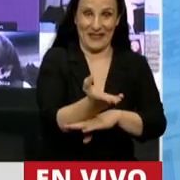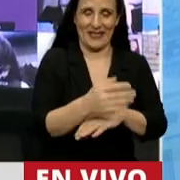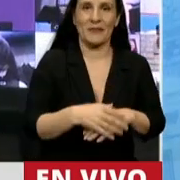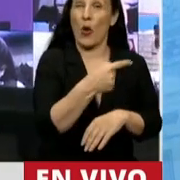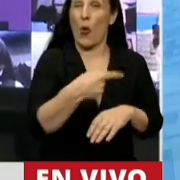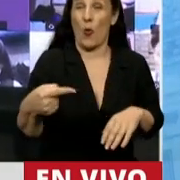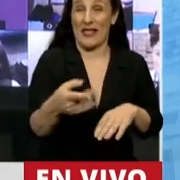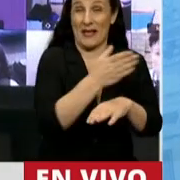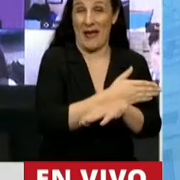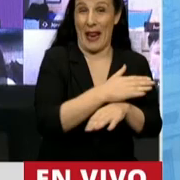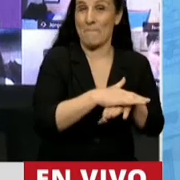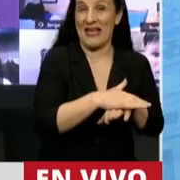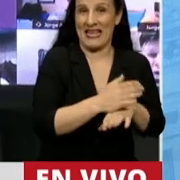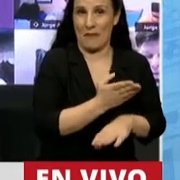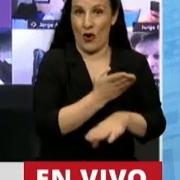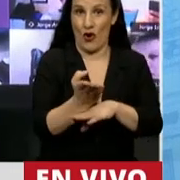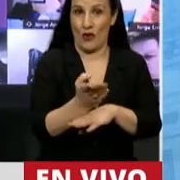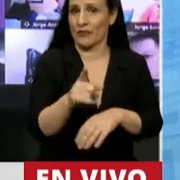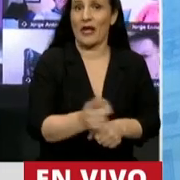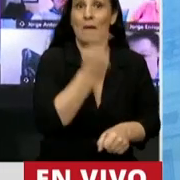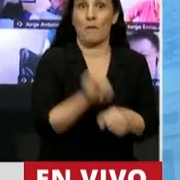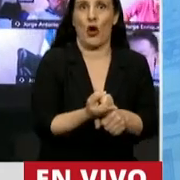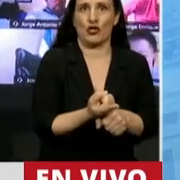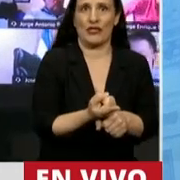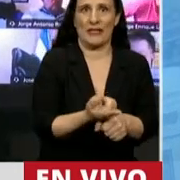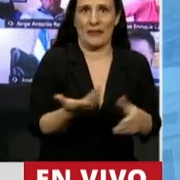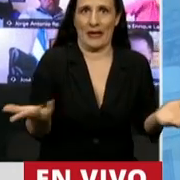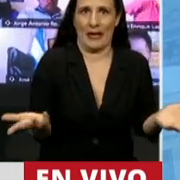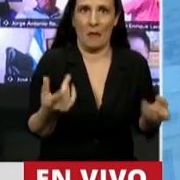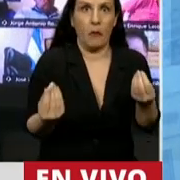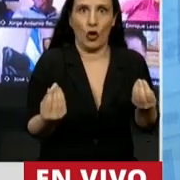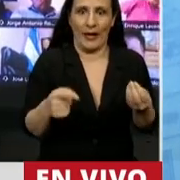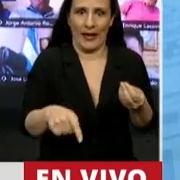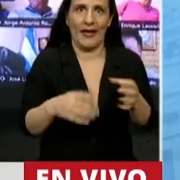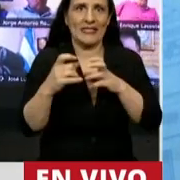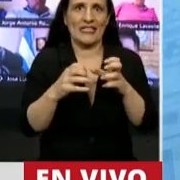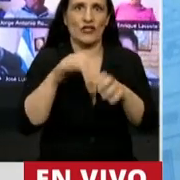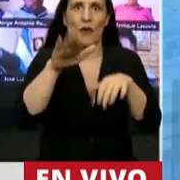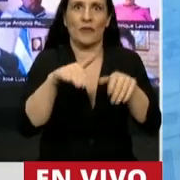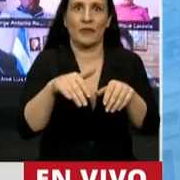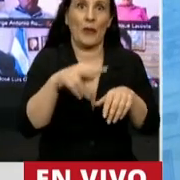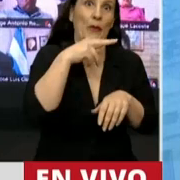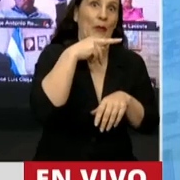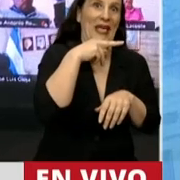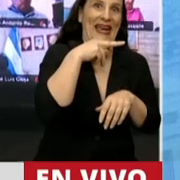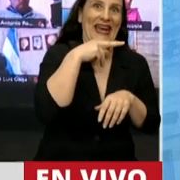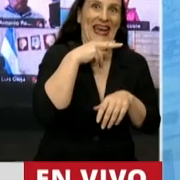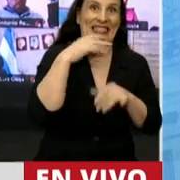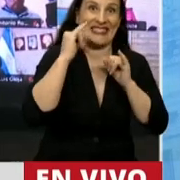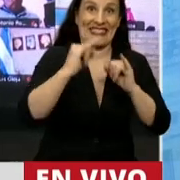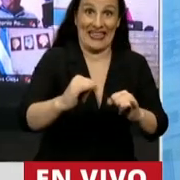una semana como mínimo. Imposible solicitarlo si convocan a una sesión un viernes,